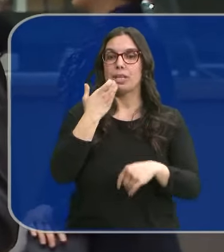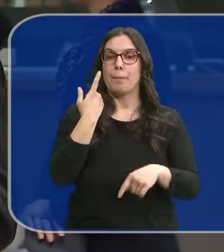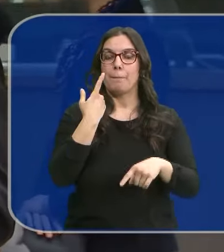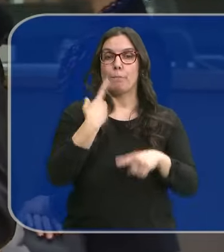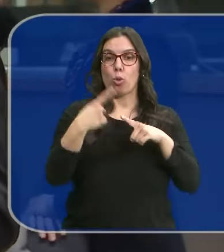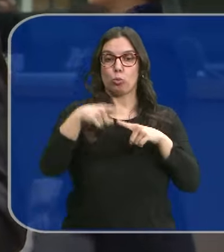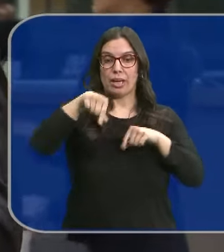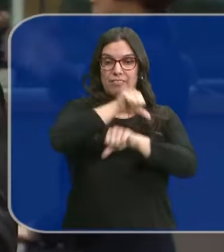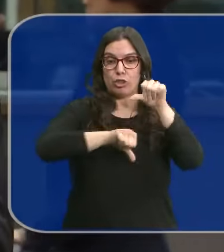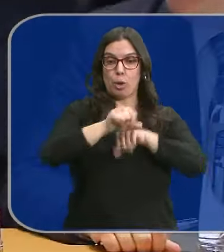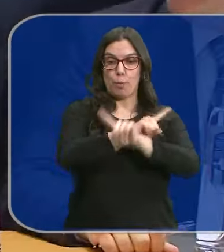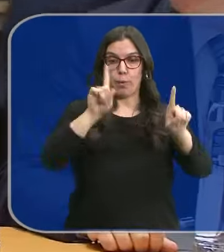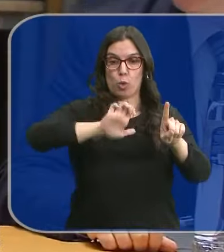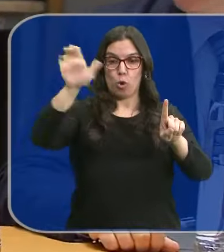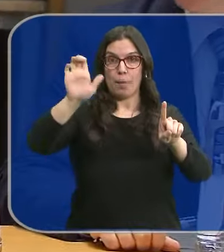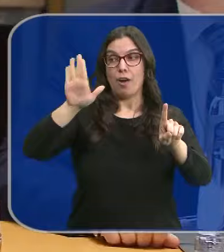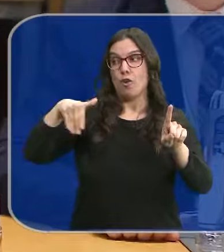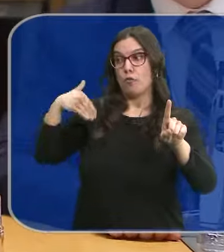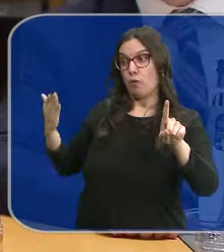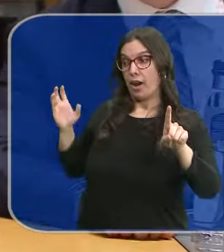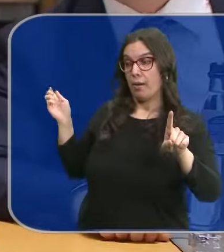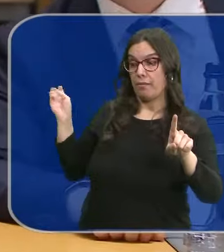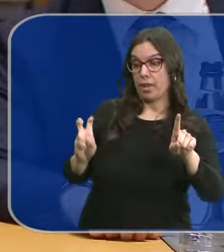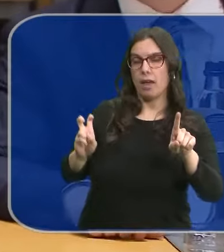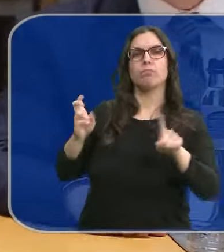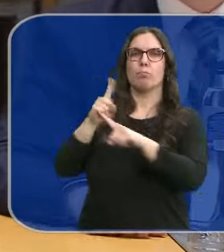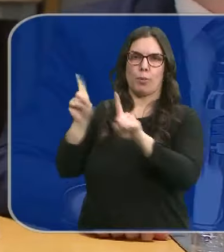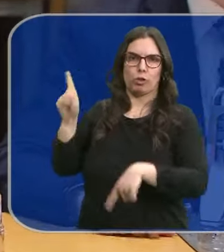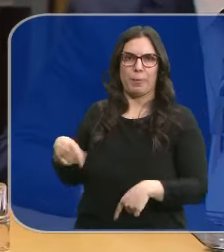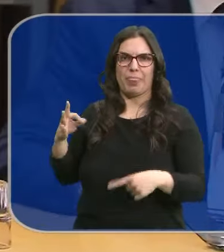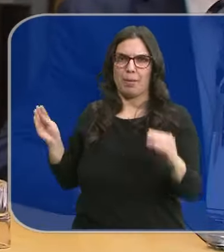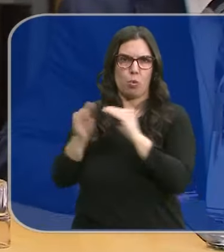fitosanitario prohibido en Europa lo sea también en las importaciones.